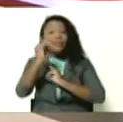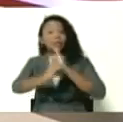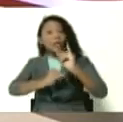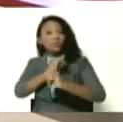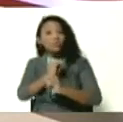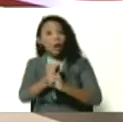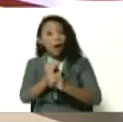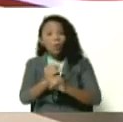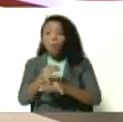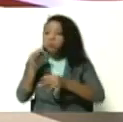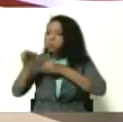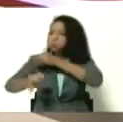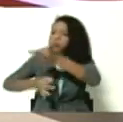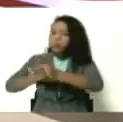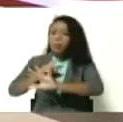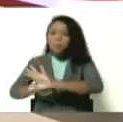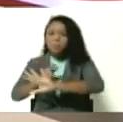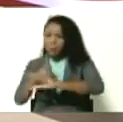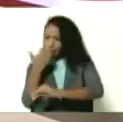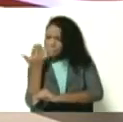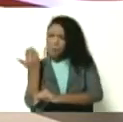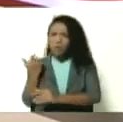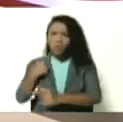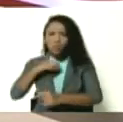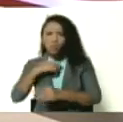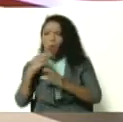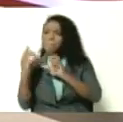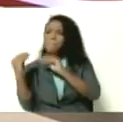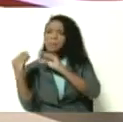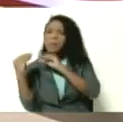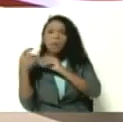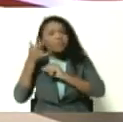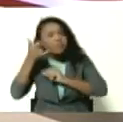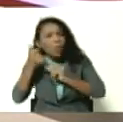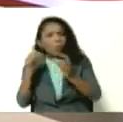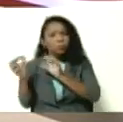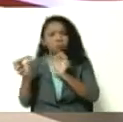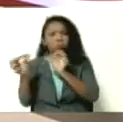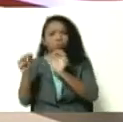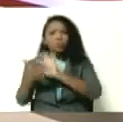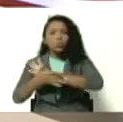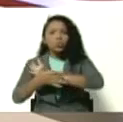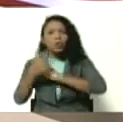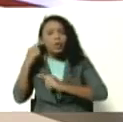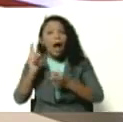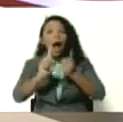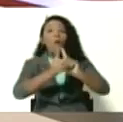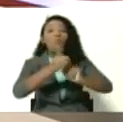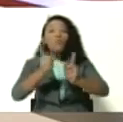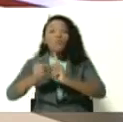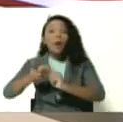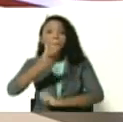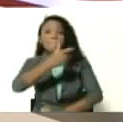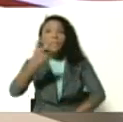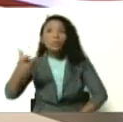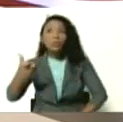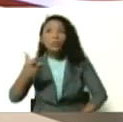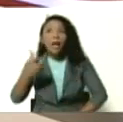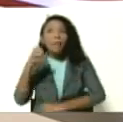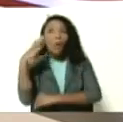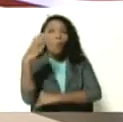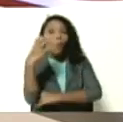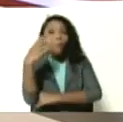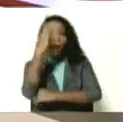comentábamos hace algunos minutos con el cónsul, porque resulta que, lamentablemente, algunos personeros, tanto de Colombia y de Brasil,